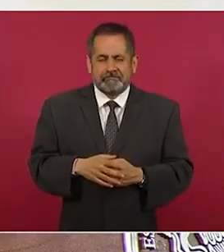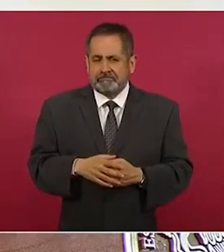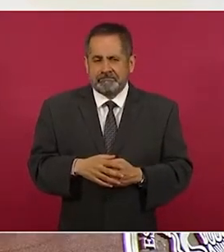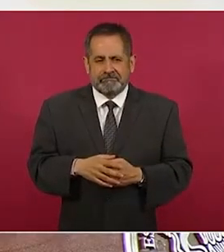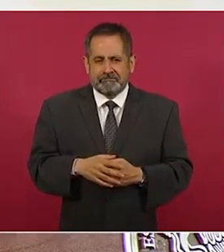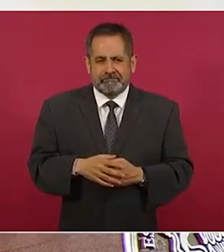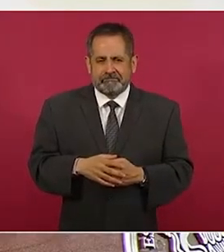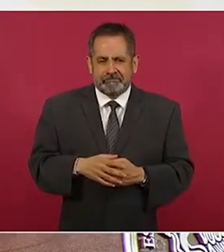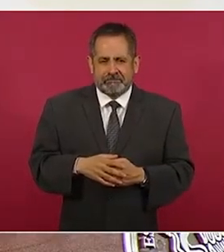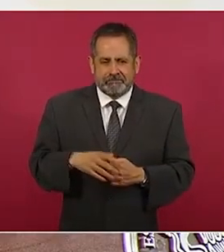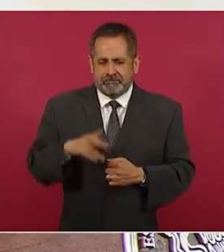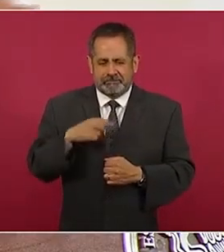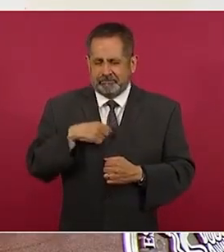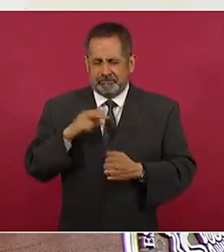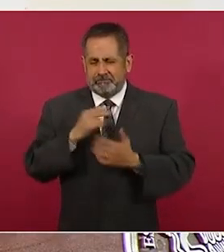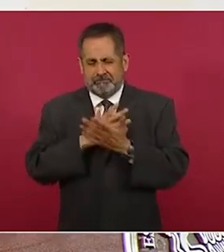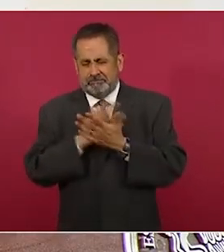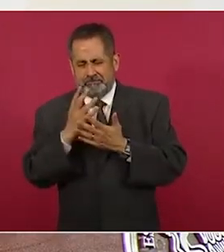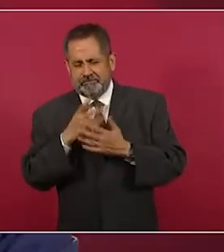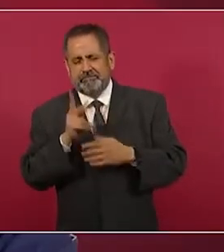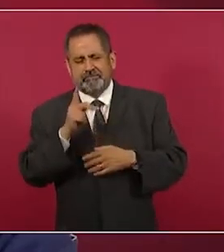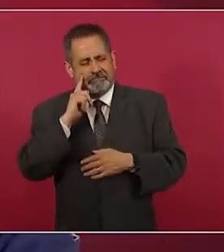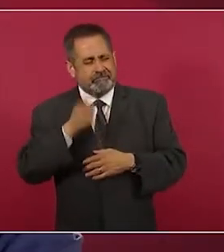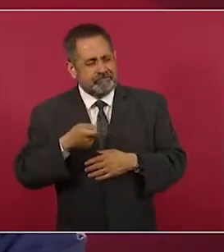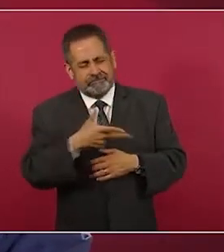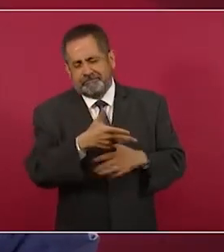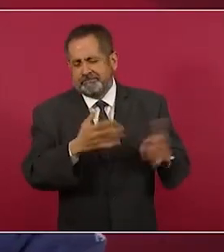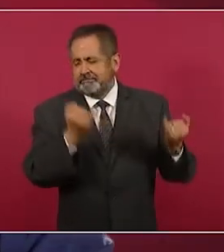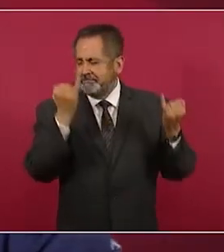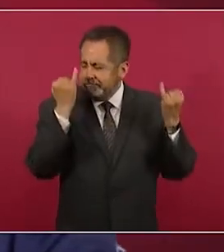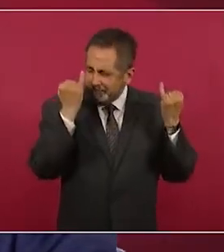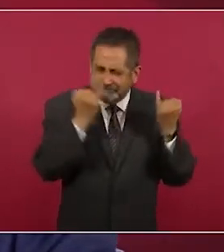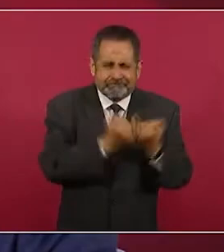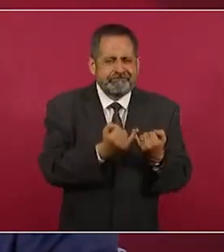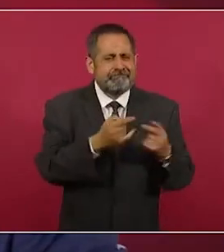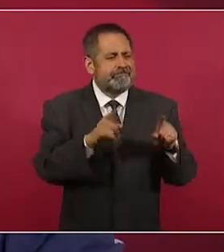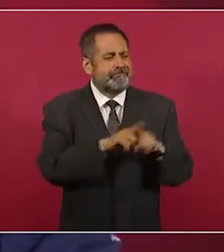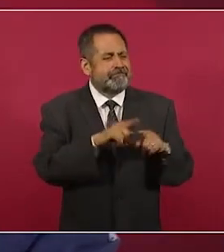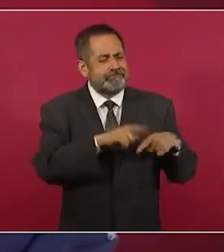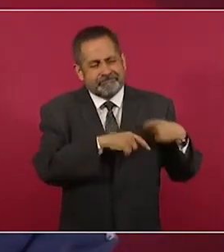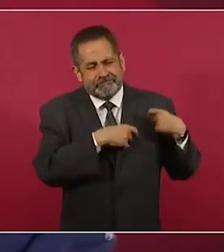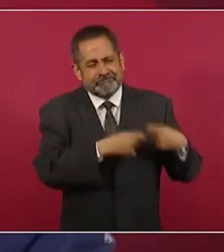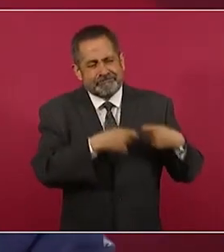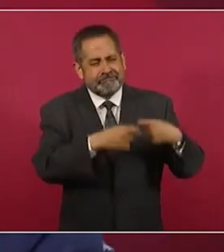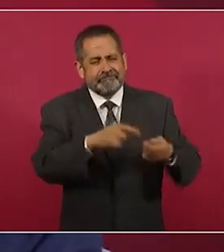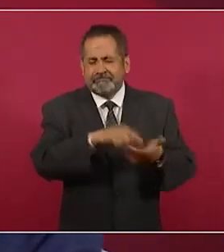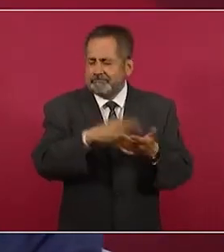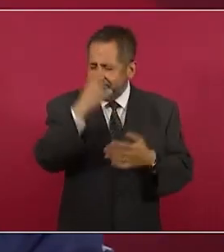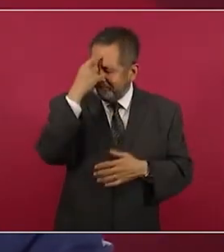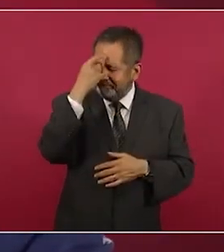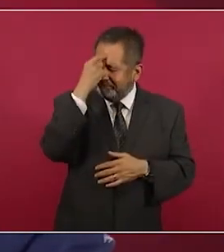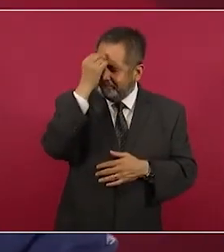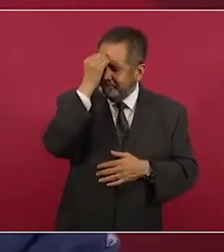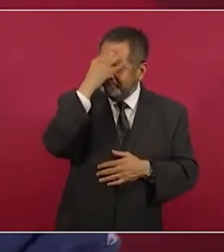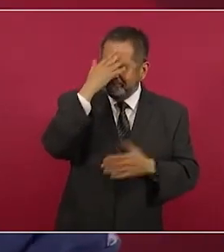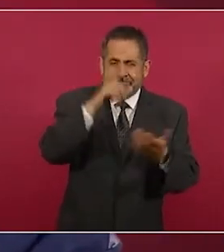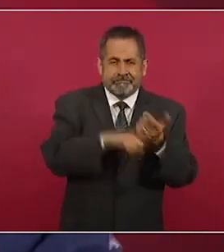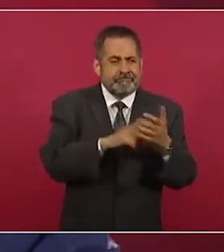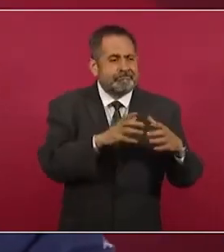tiene que ver con ese pensamiento conservador